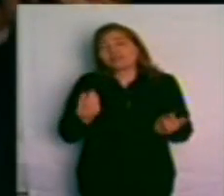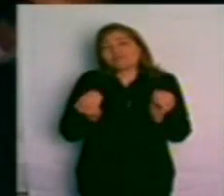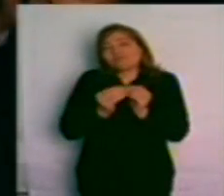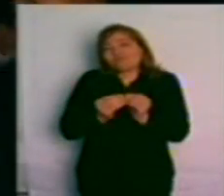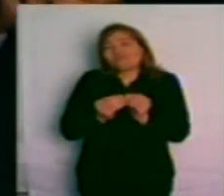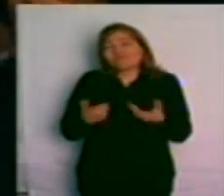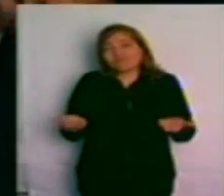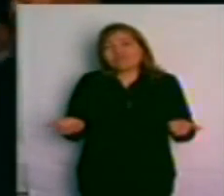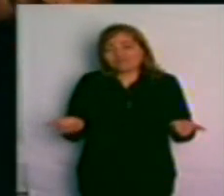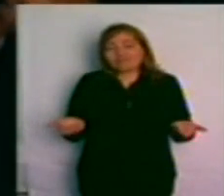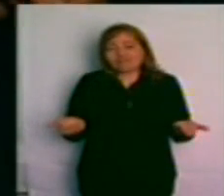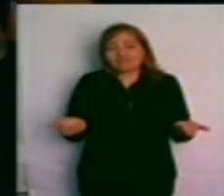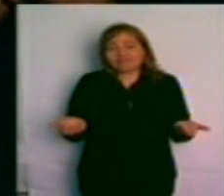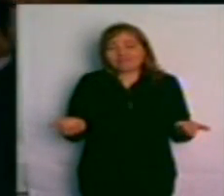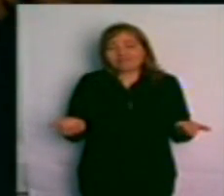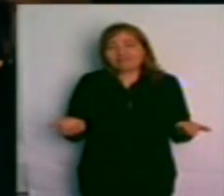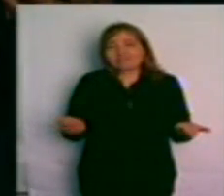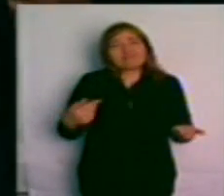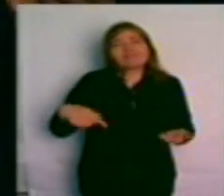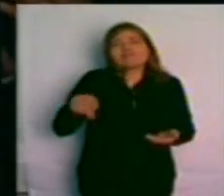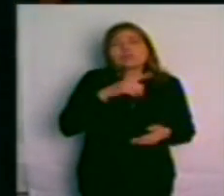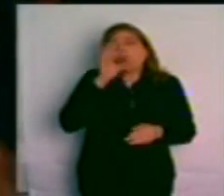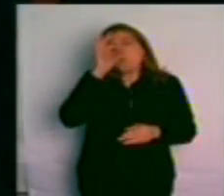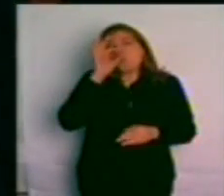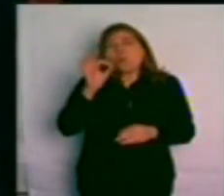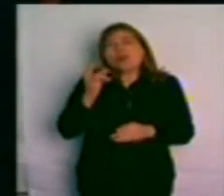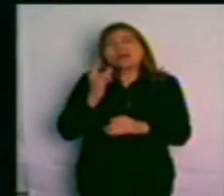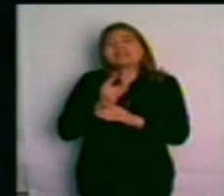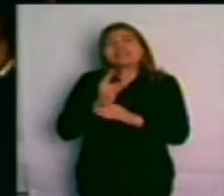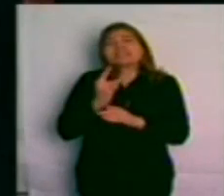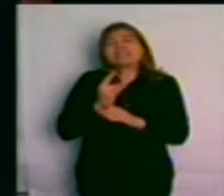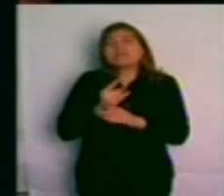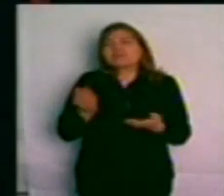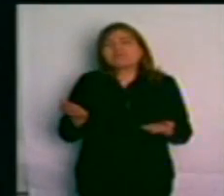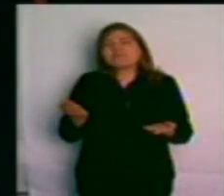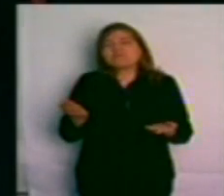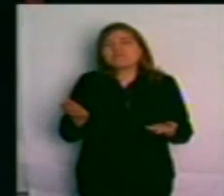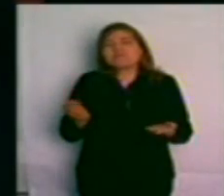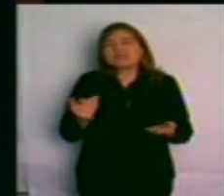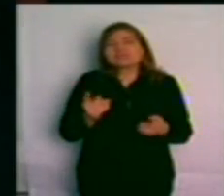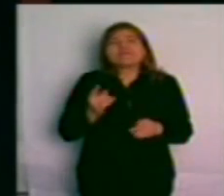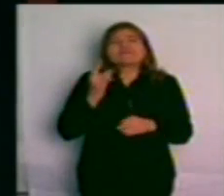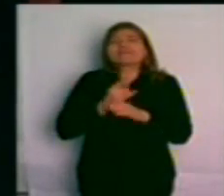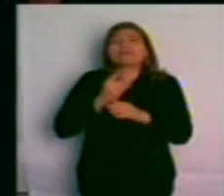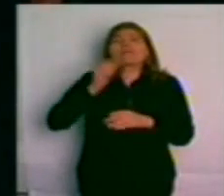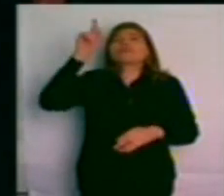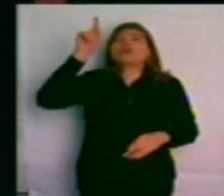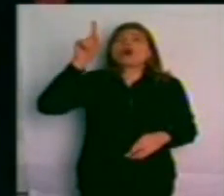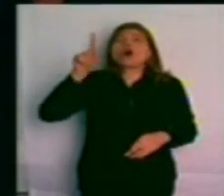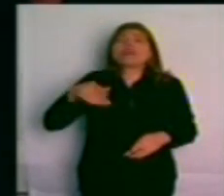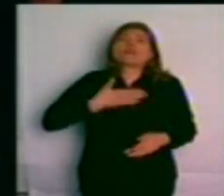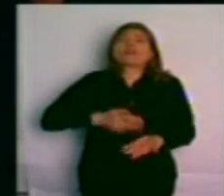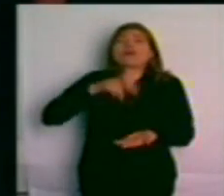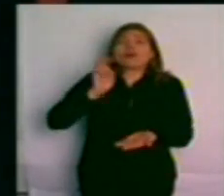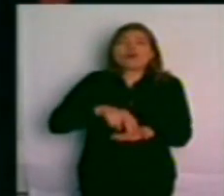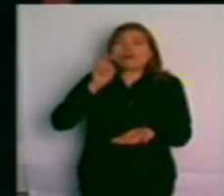nadie siempre puede estar todo el día saltando